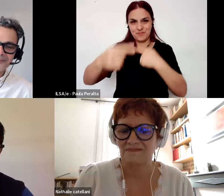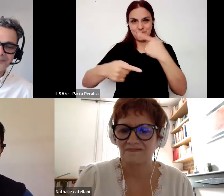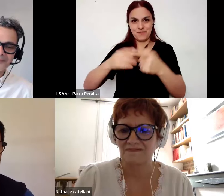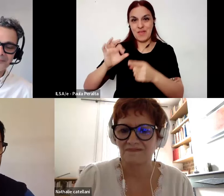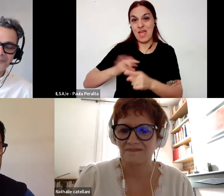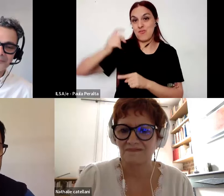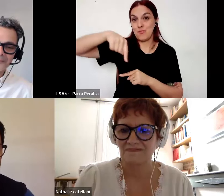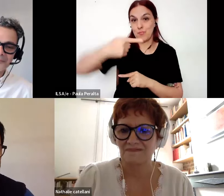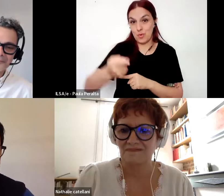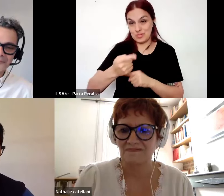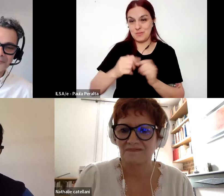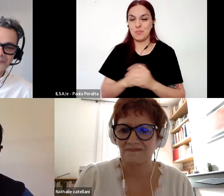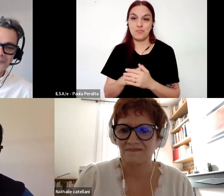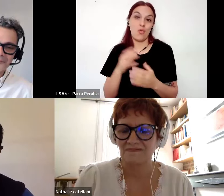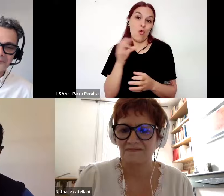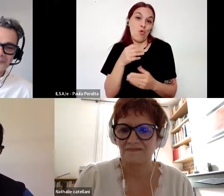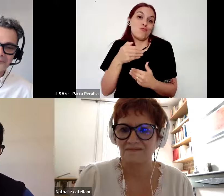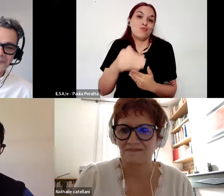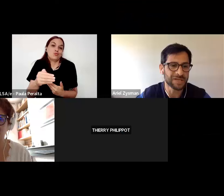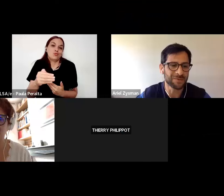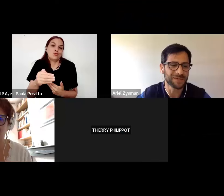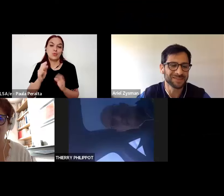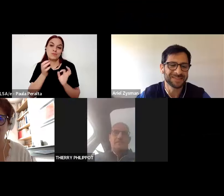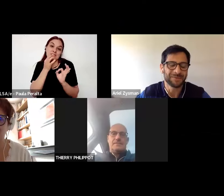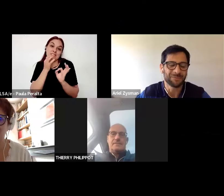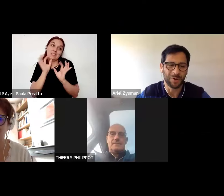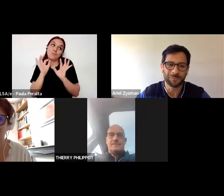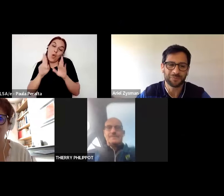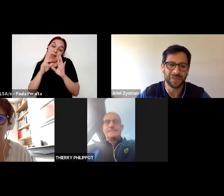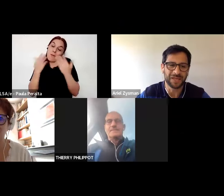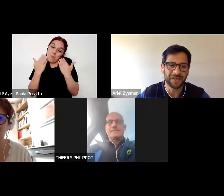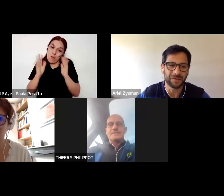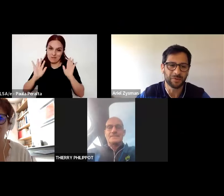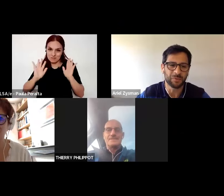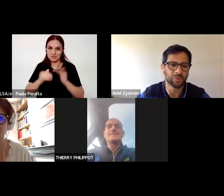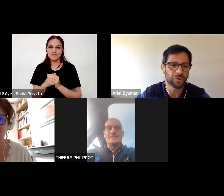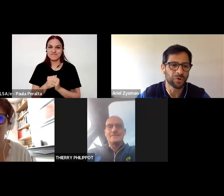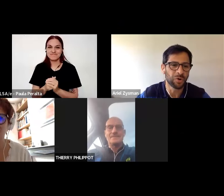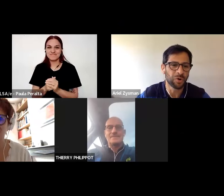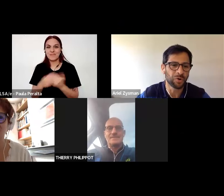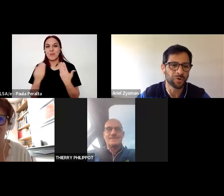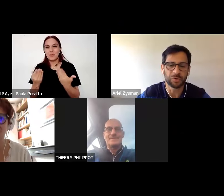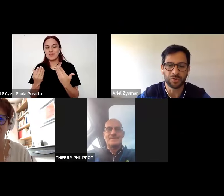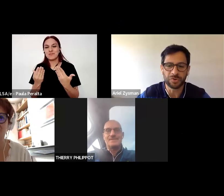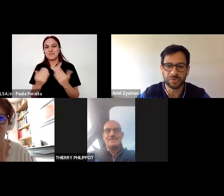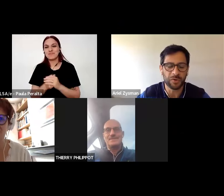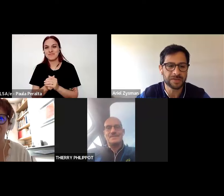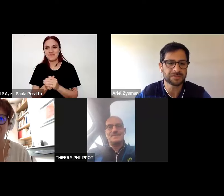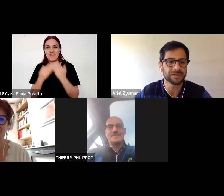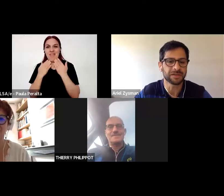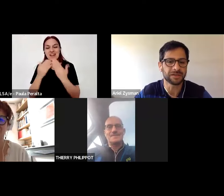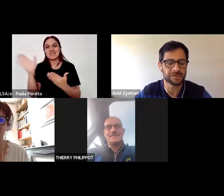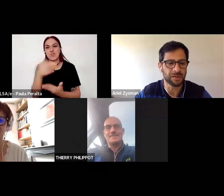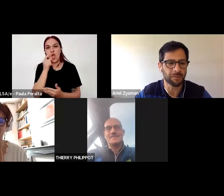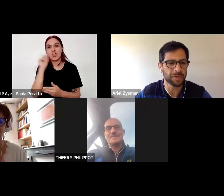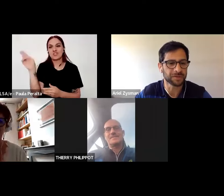próximo o en tiempos venideros si todo sale bien bueno un gusto con todos todas